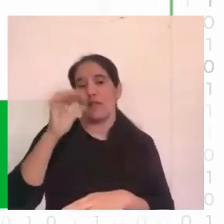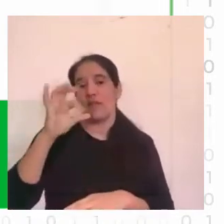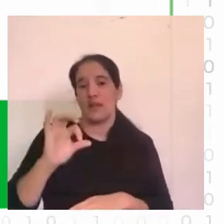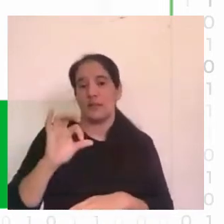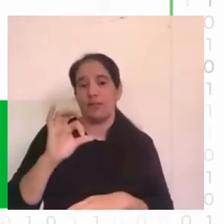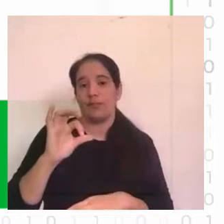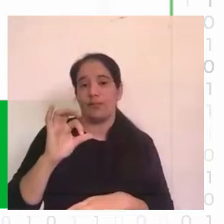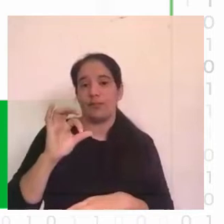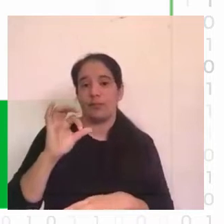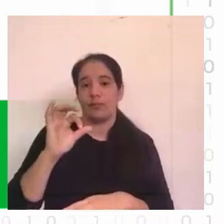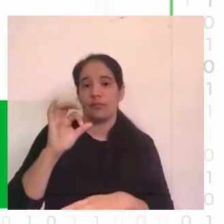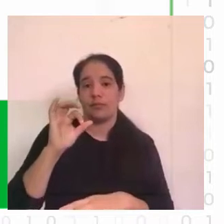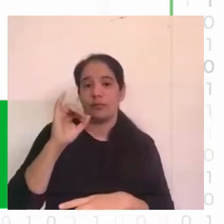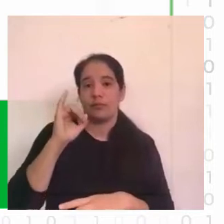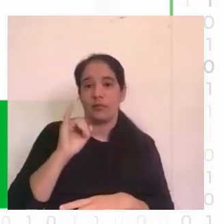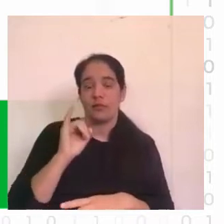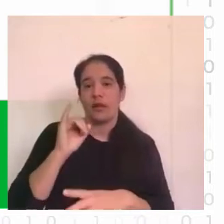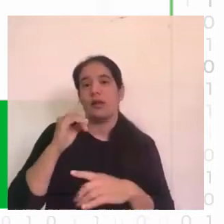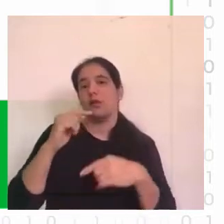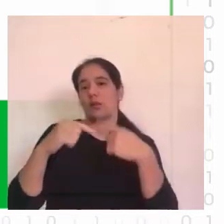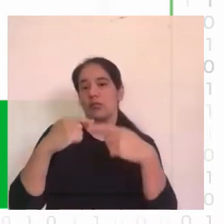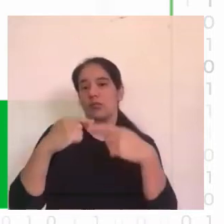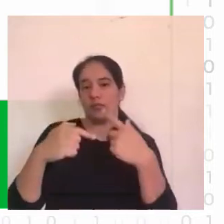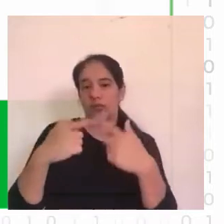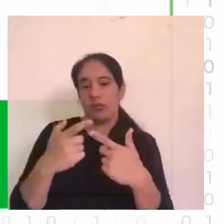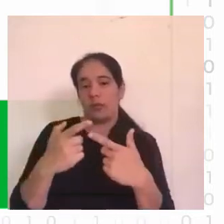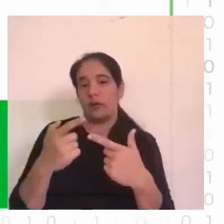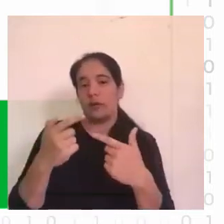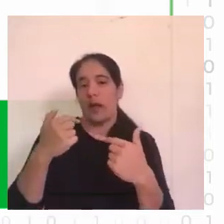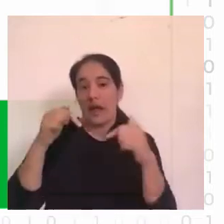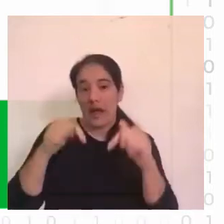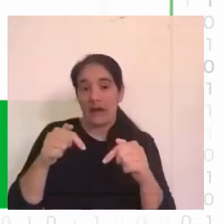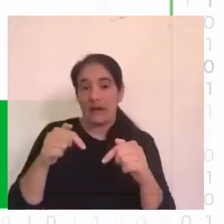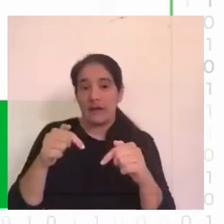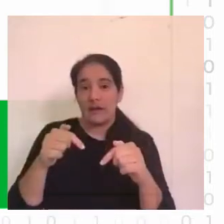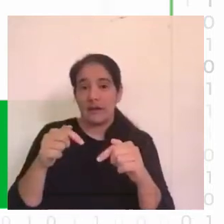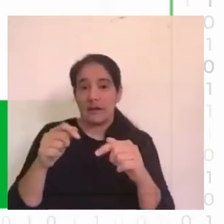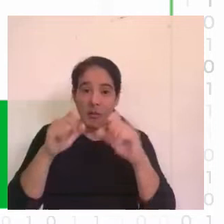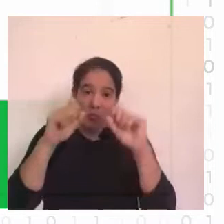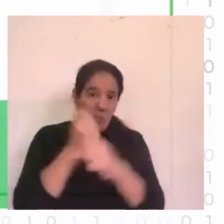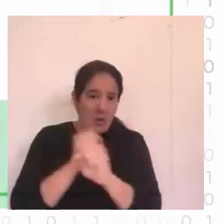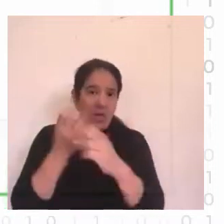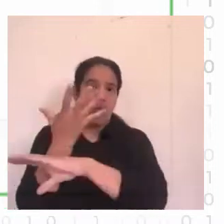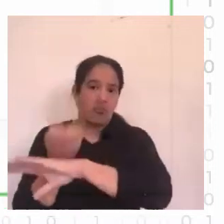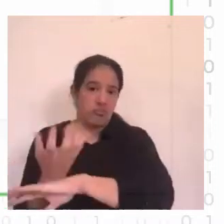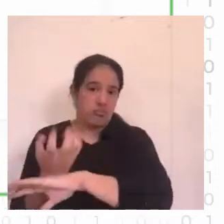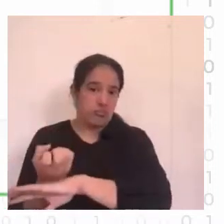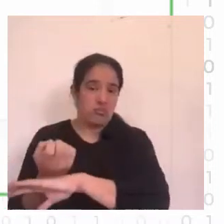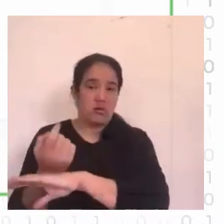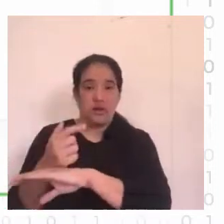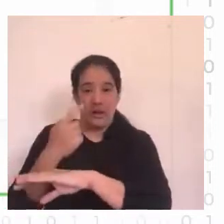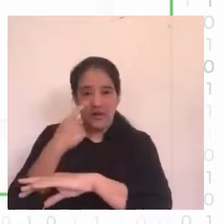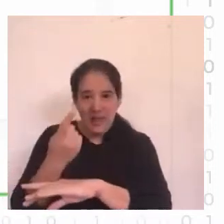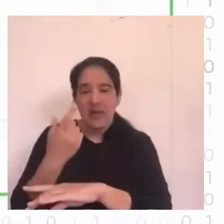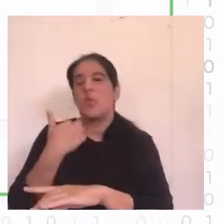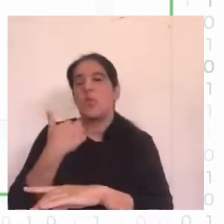detección de falsificaciones a través de un plugin. Este plugin ustedes se lo pueden descargar y verificar ustedes mismos las imágenes que